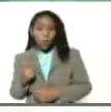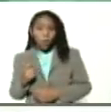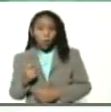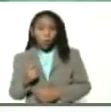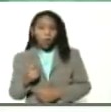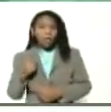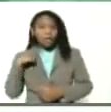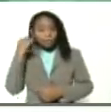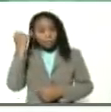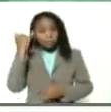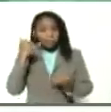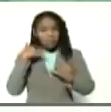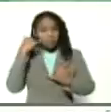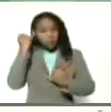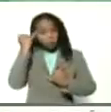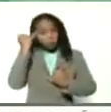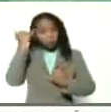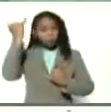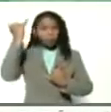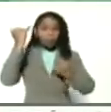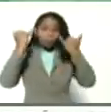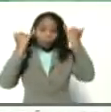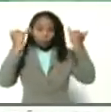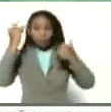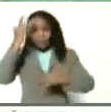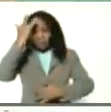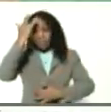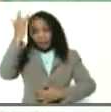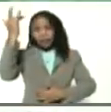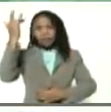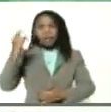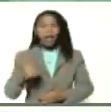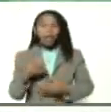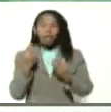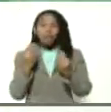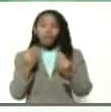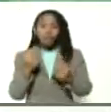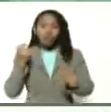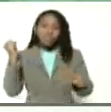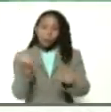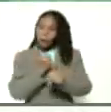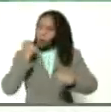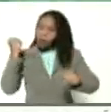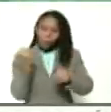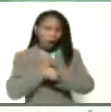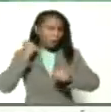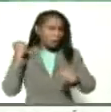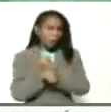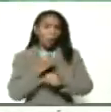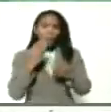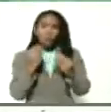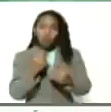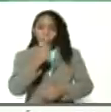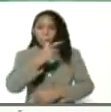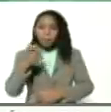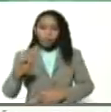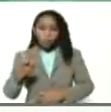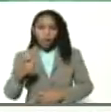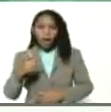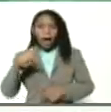ingenio inteligencia y mucho trabajo mucho trabajo de mucha gente patriota